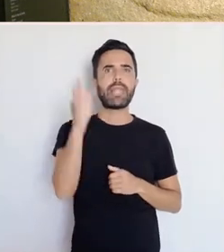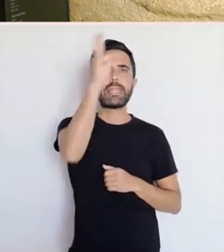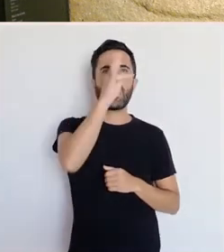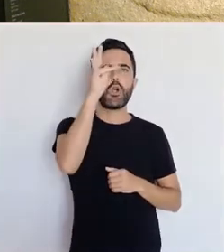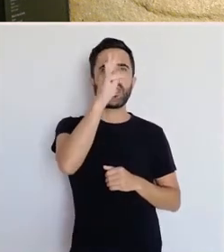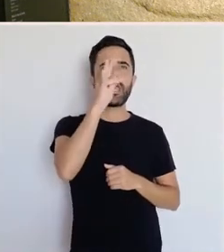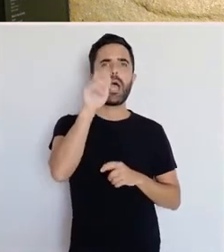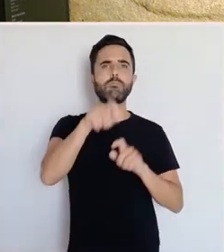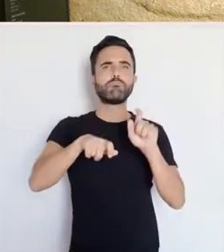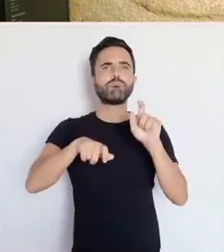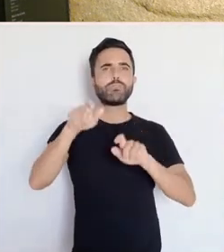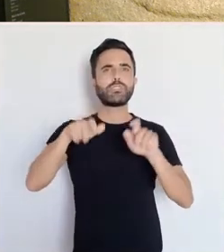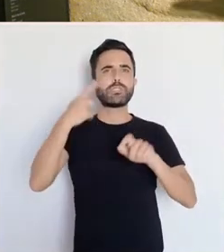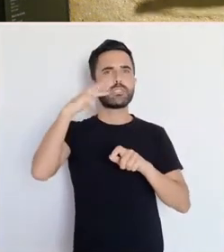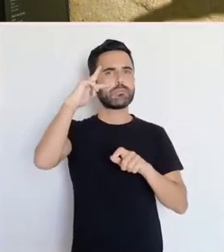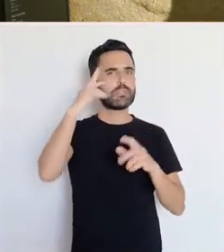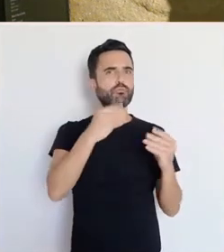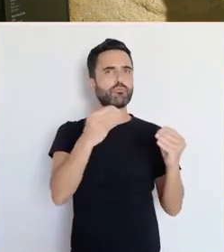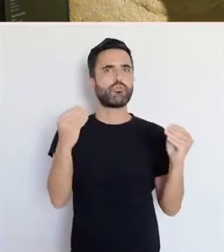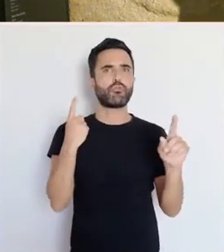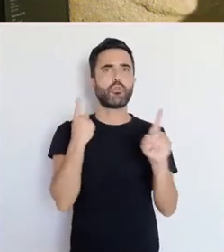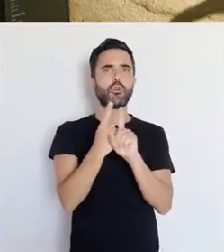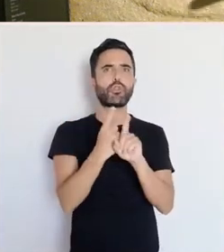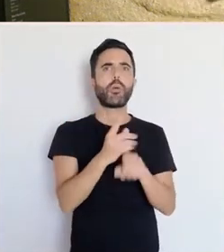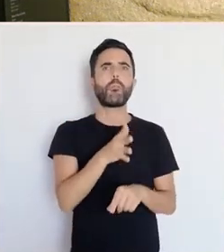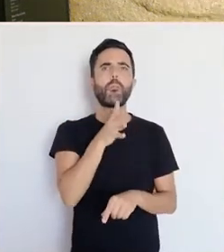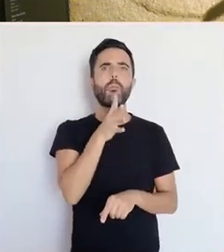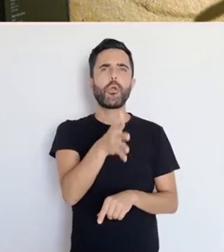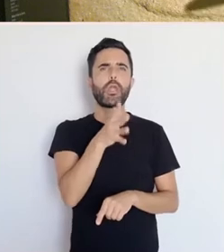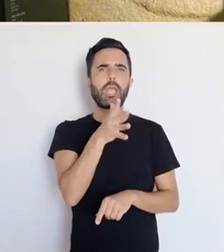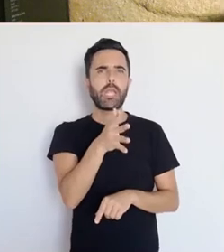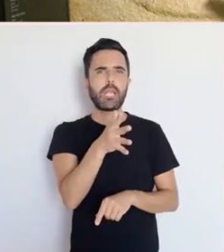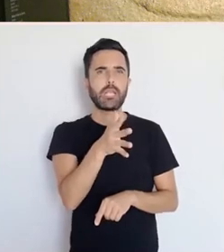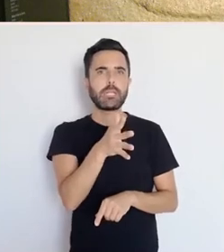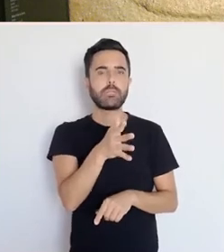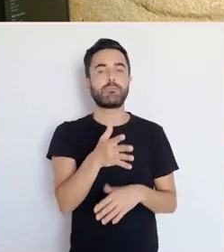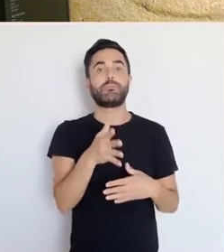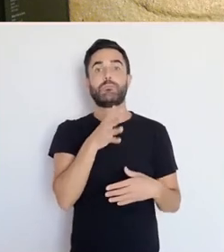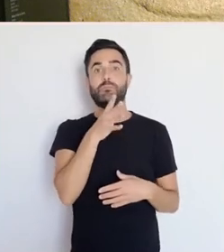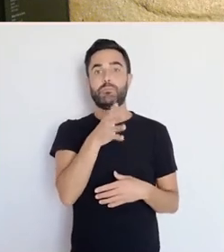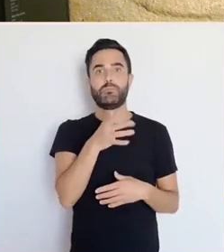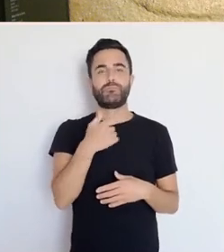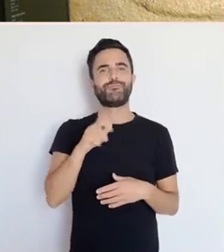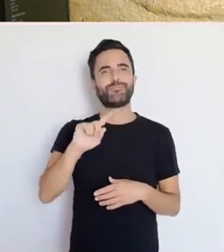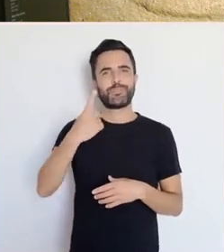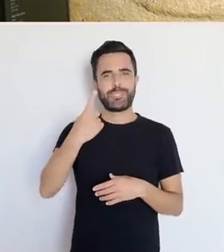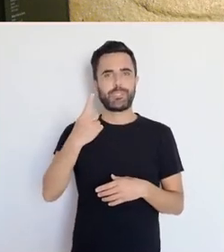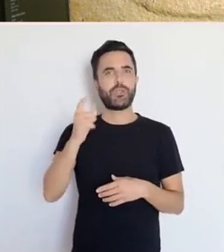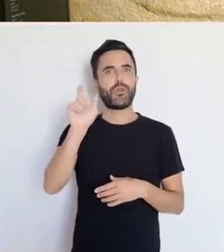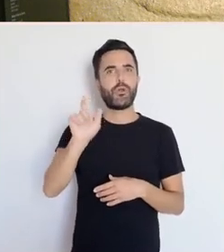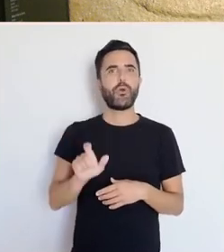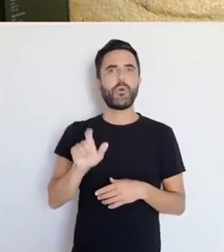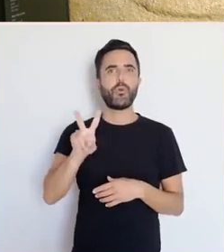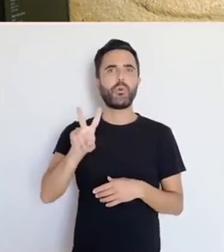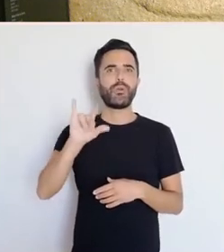expertos? En primeiro lugar, porque Ulises nas representacións soe aparecer atado o